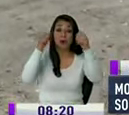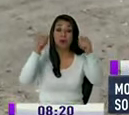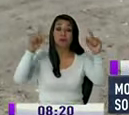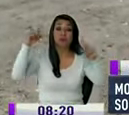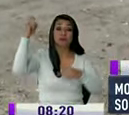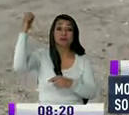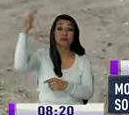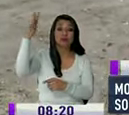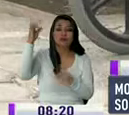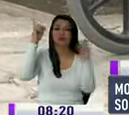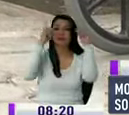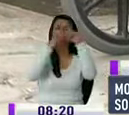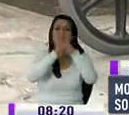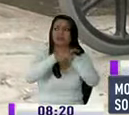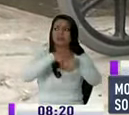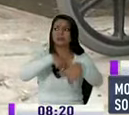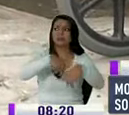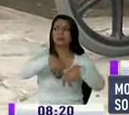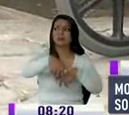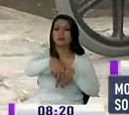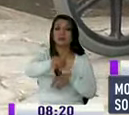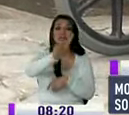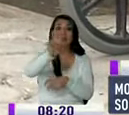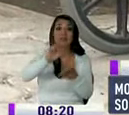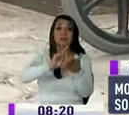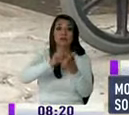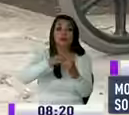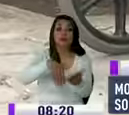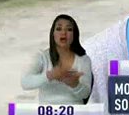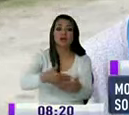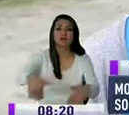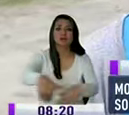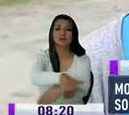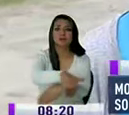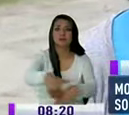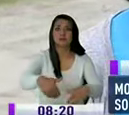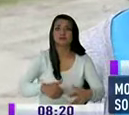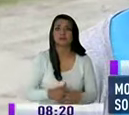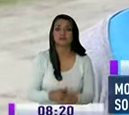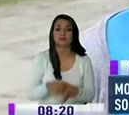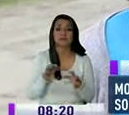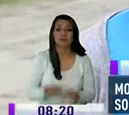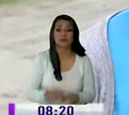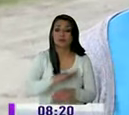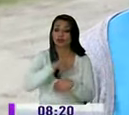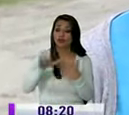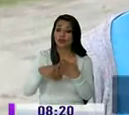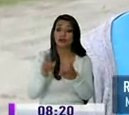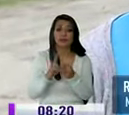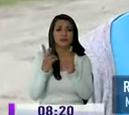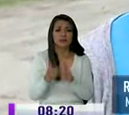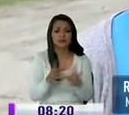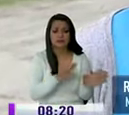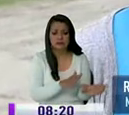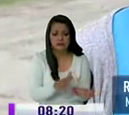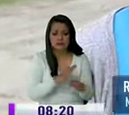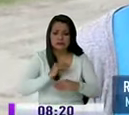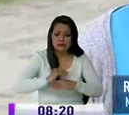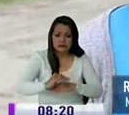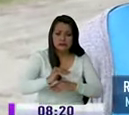verano dificulta su caminata de 20 minutos hasta la vía principal tenemos que hacer minga entre todos los vecinos porque